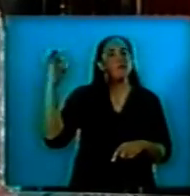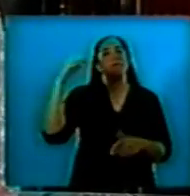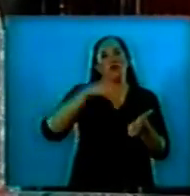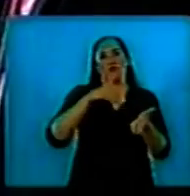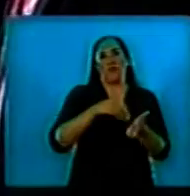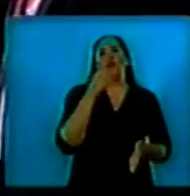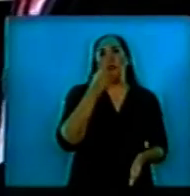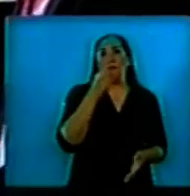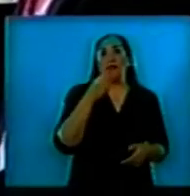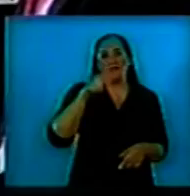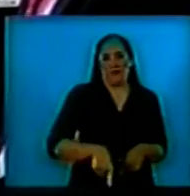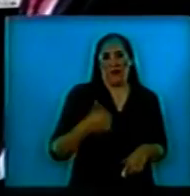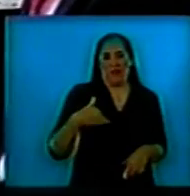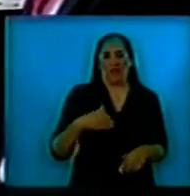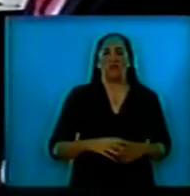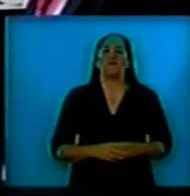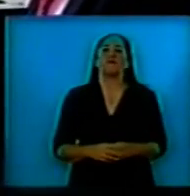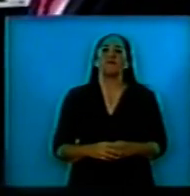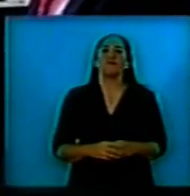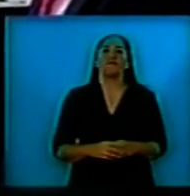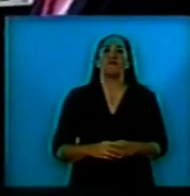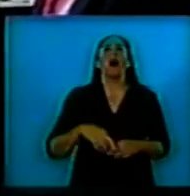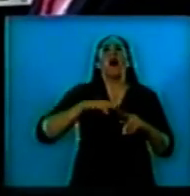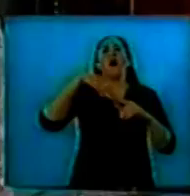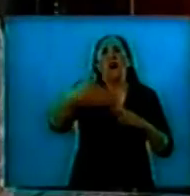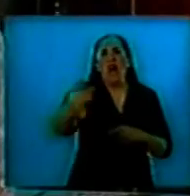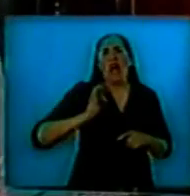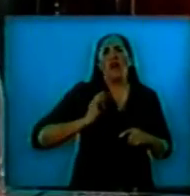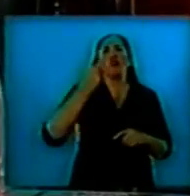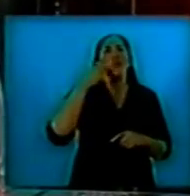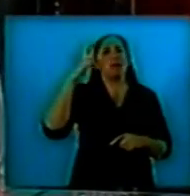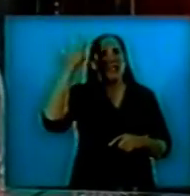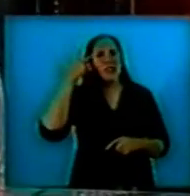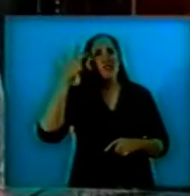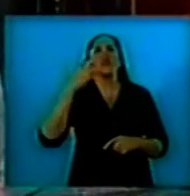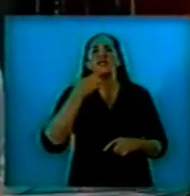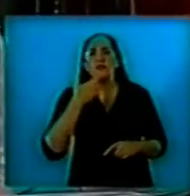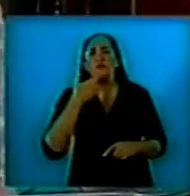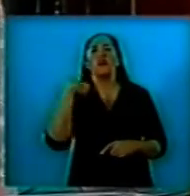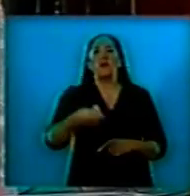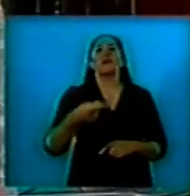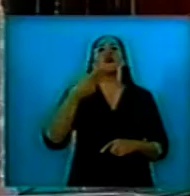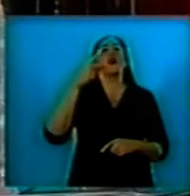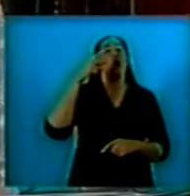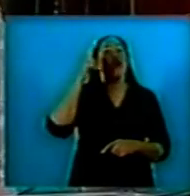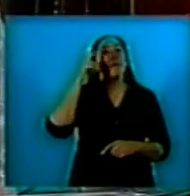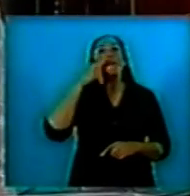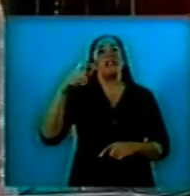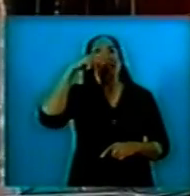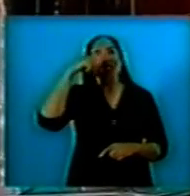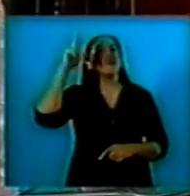nacional. Ya después, 2018-2019, 1.782 millones de dólares,